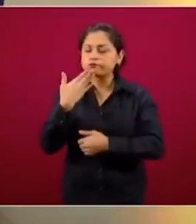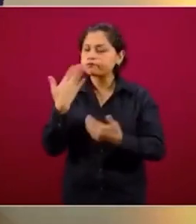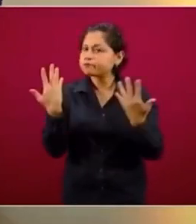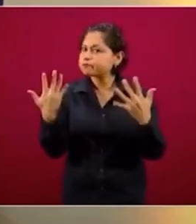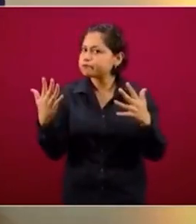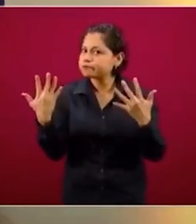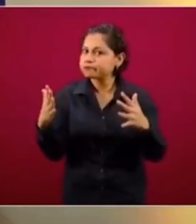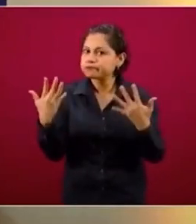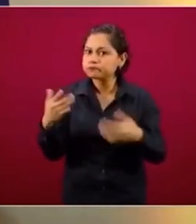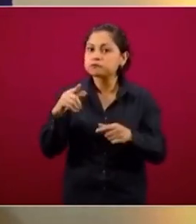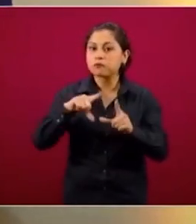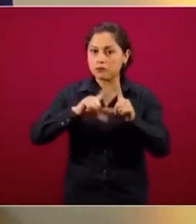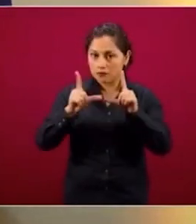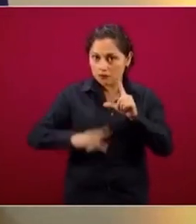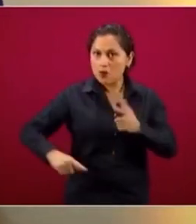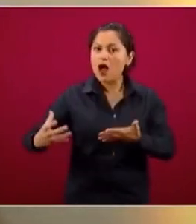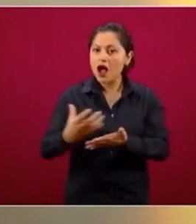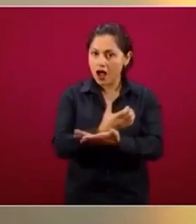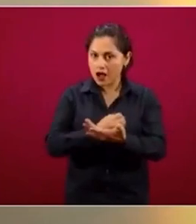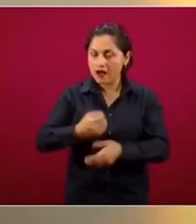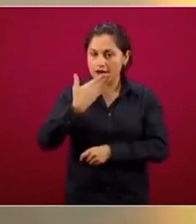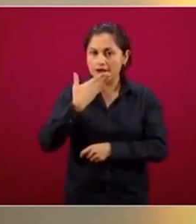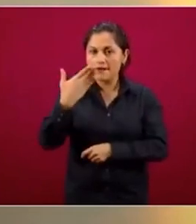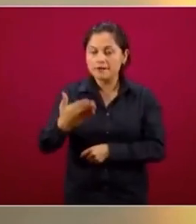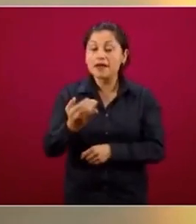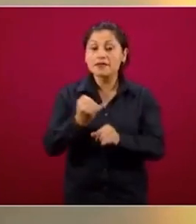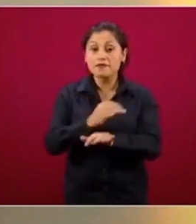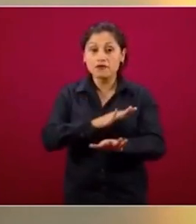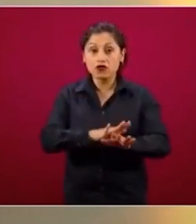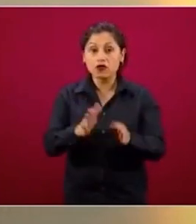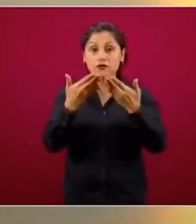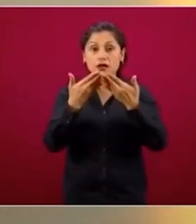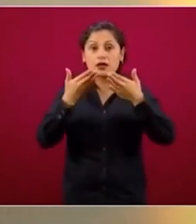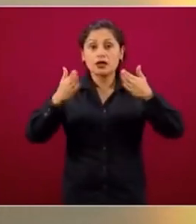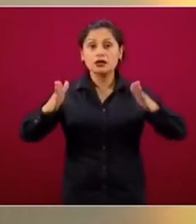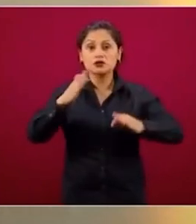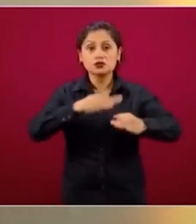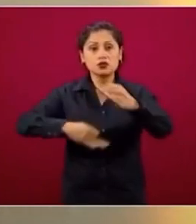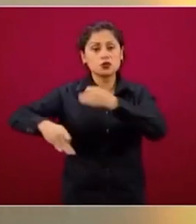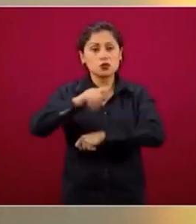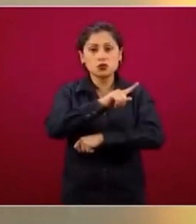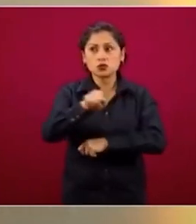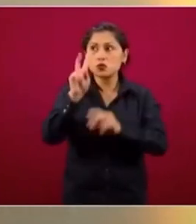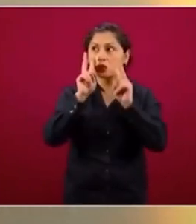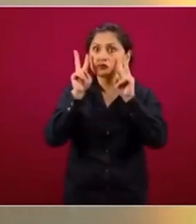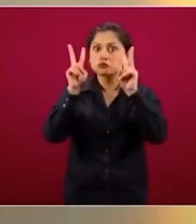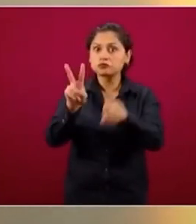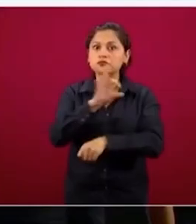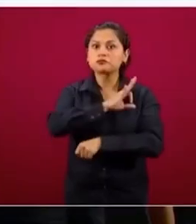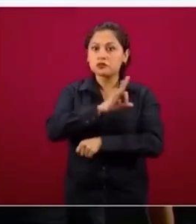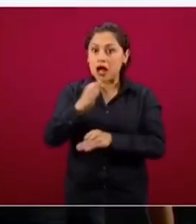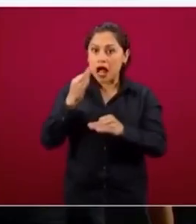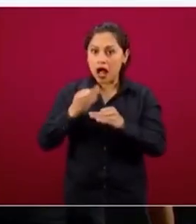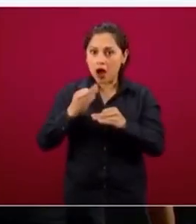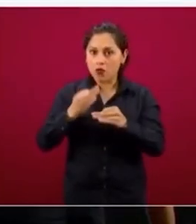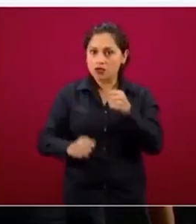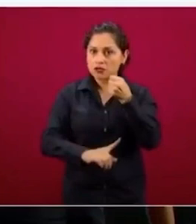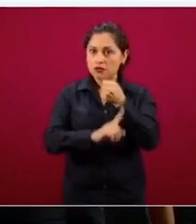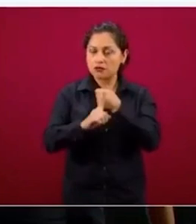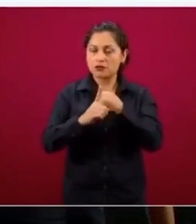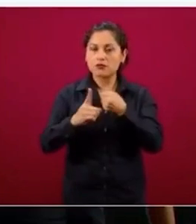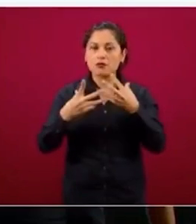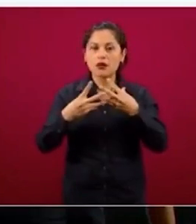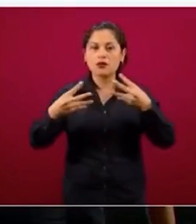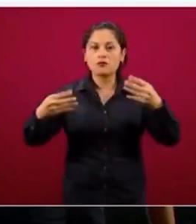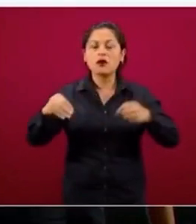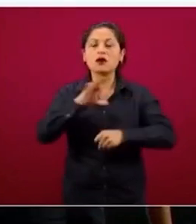datos públicos, por primera vez en la historia de México los datos de la vigilancia epidemiológica en medio de una epidemia son datos públicos